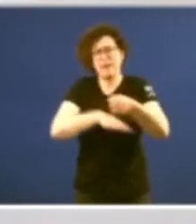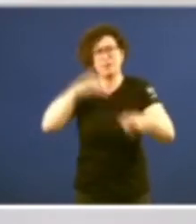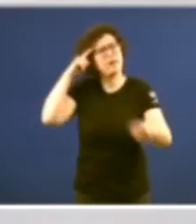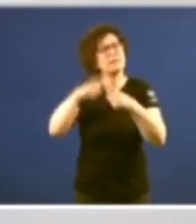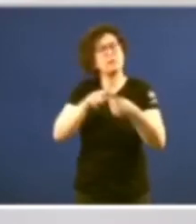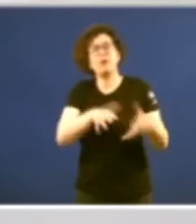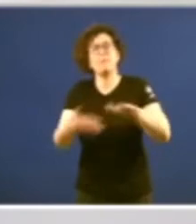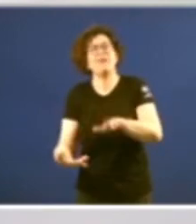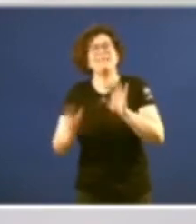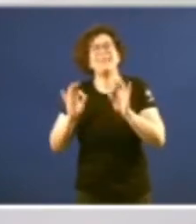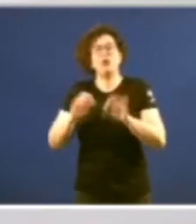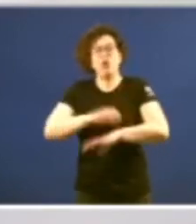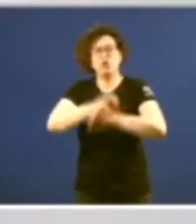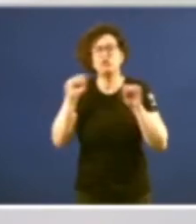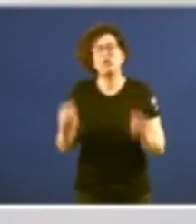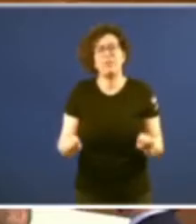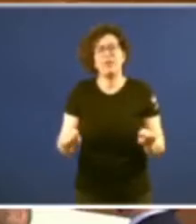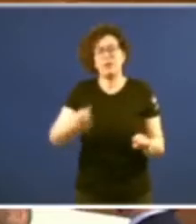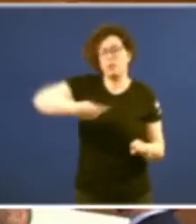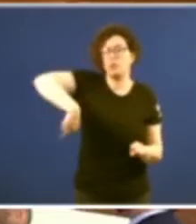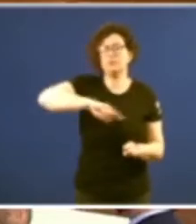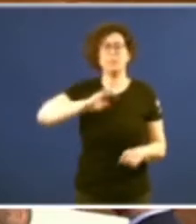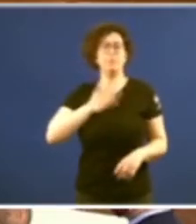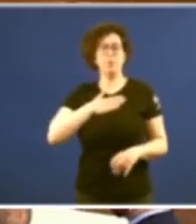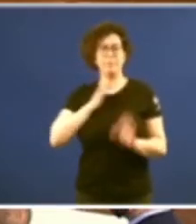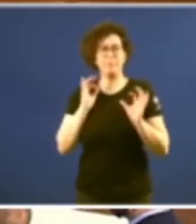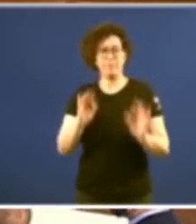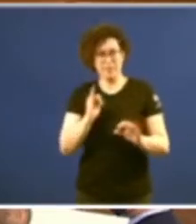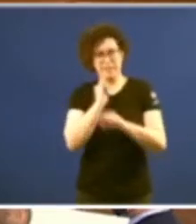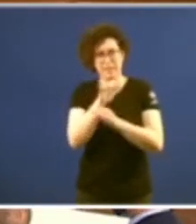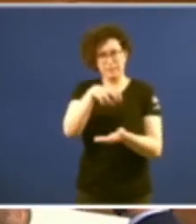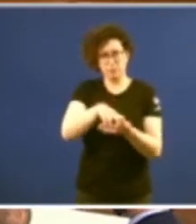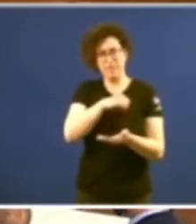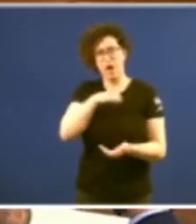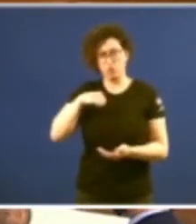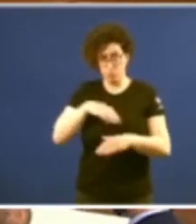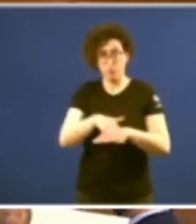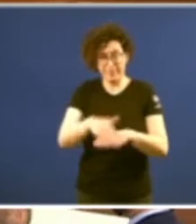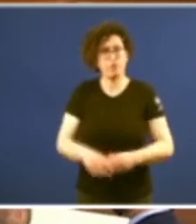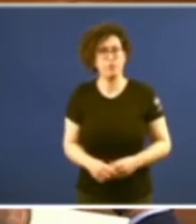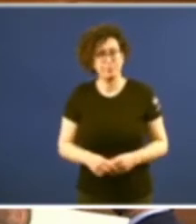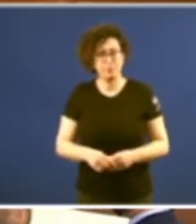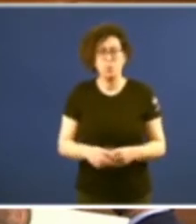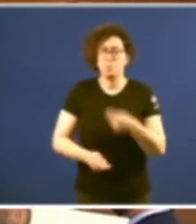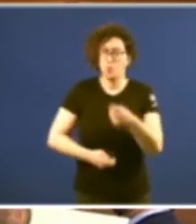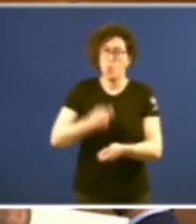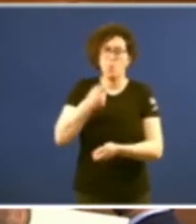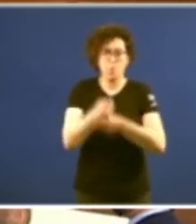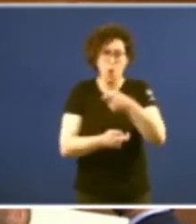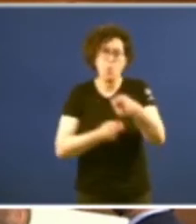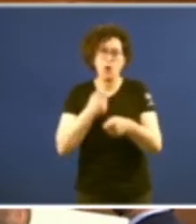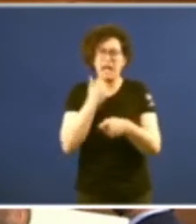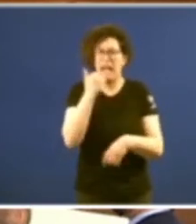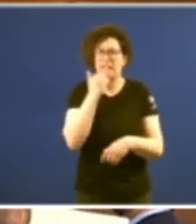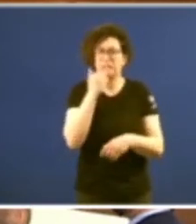implantar e consolidar as nosas propias institucións de autogoverno. Pase niñamente, sen